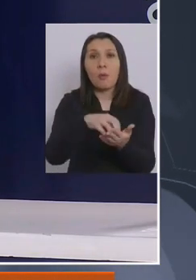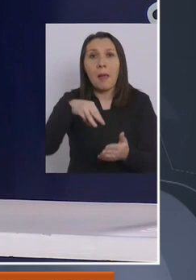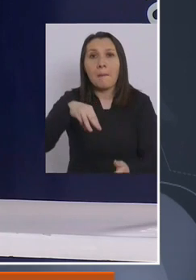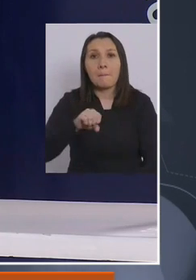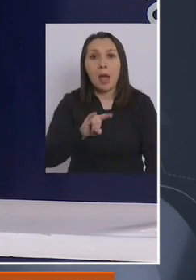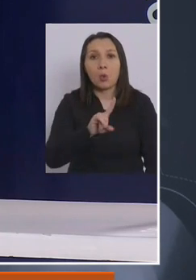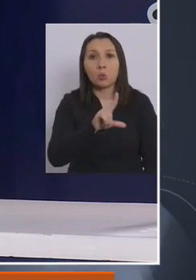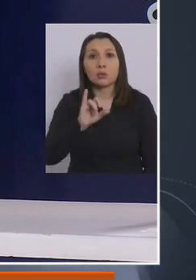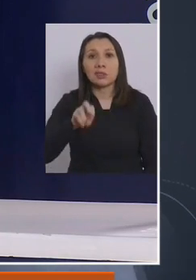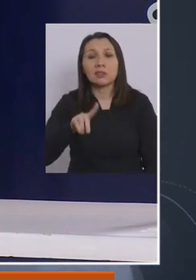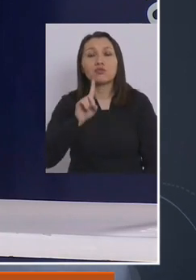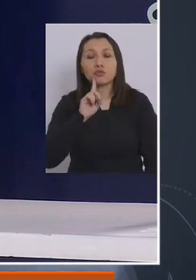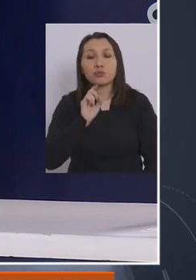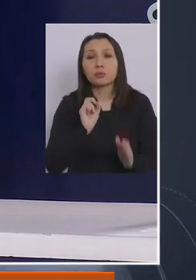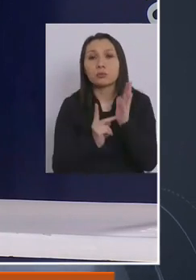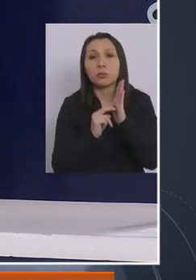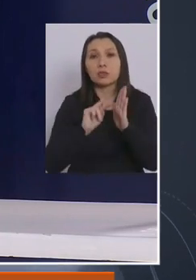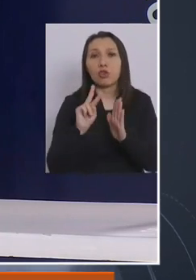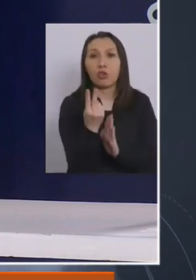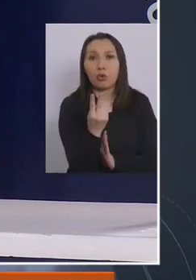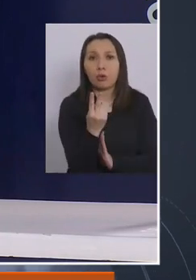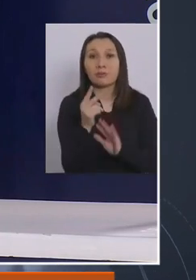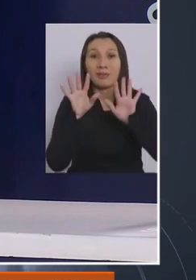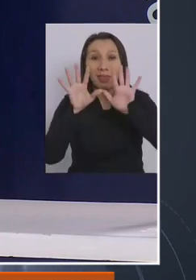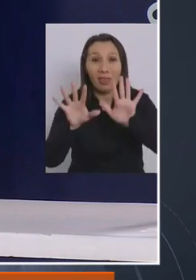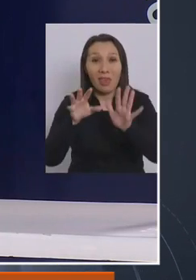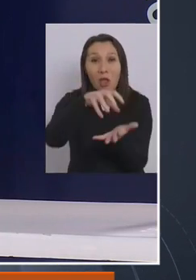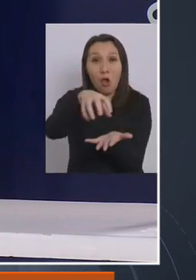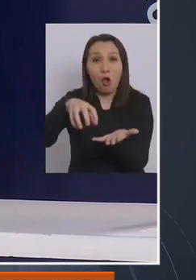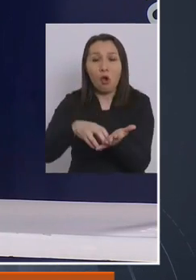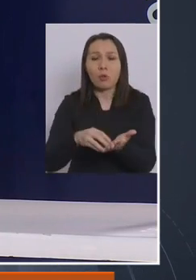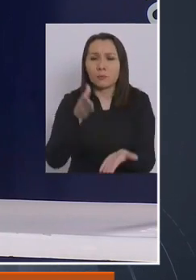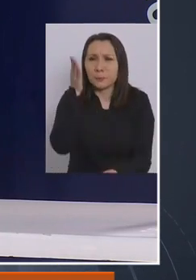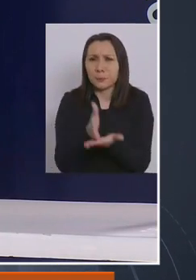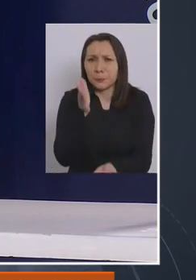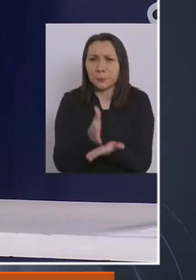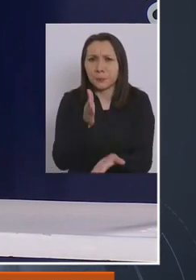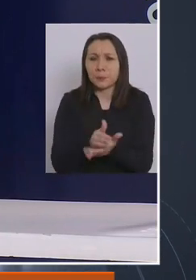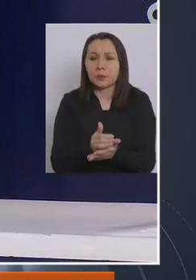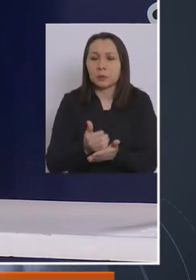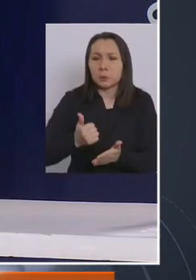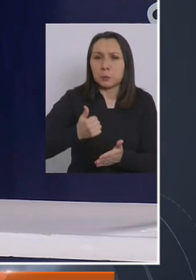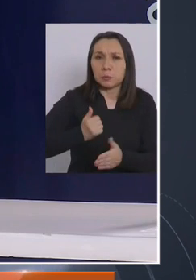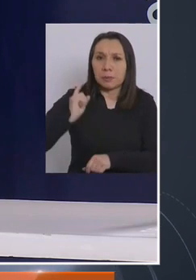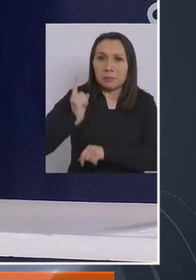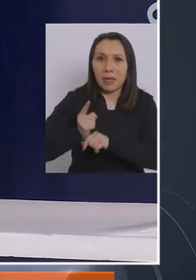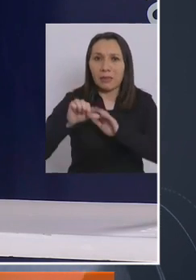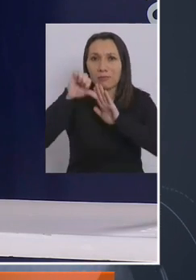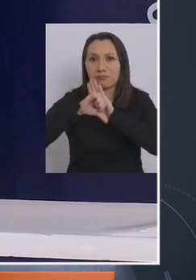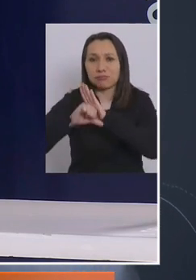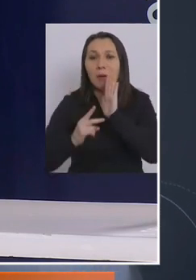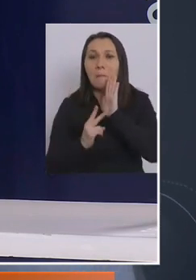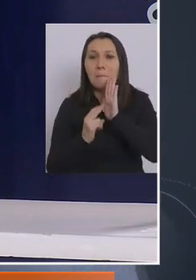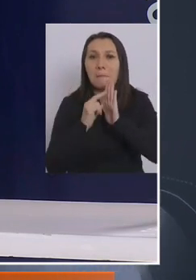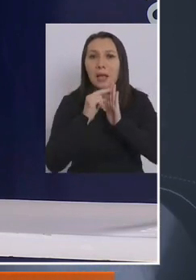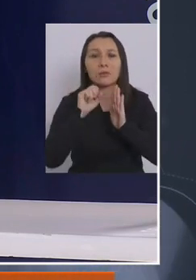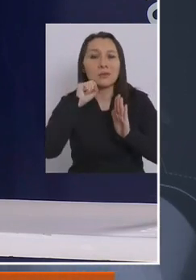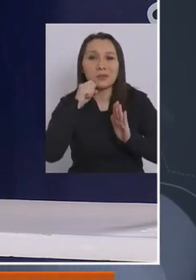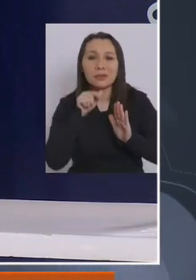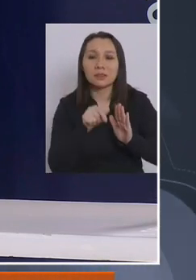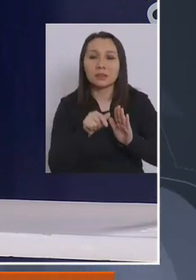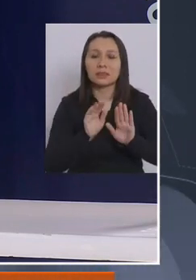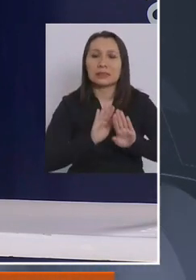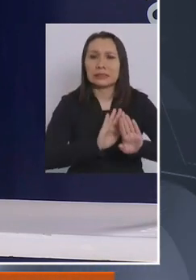Mauyín, que está en transición. Es decir, tenemos 10 comunas que están con las medidas más estrictas dentro de nuestro paso a paso, que es